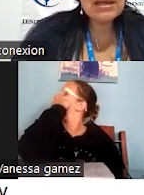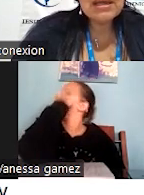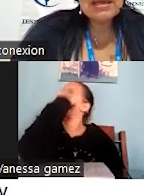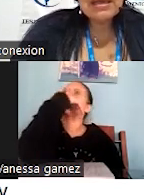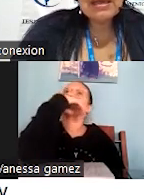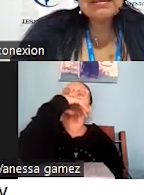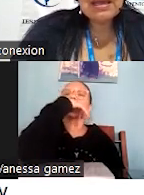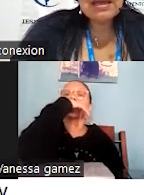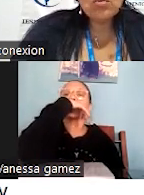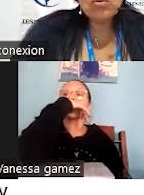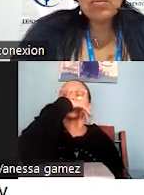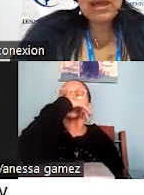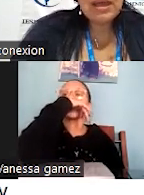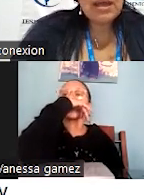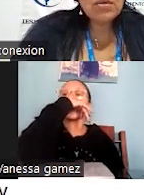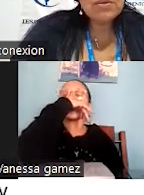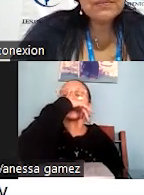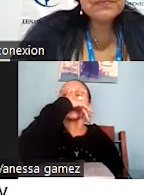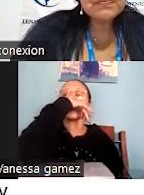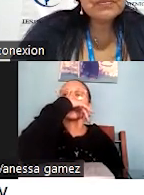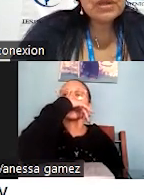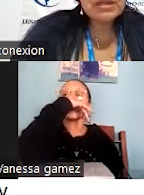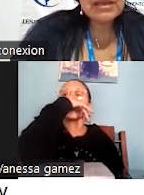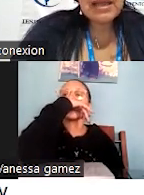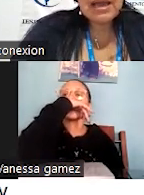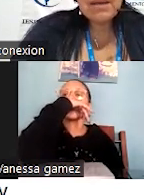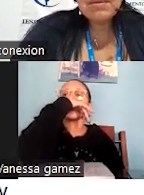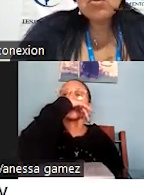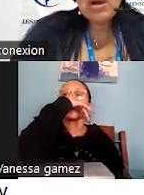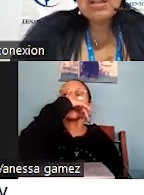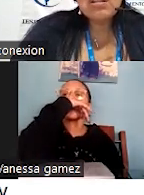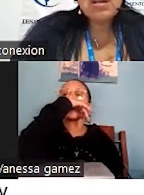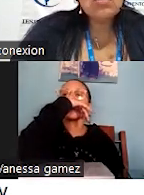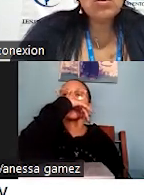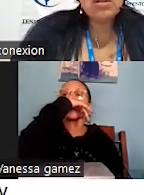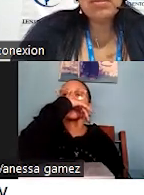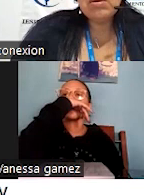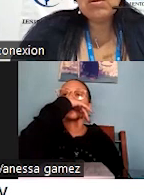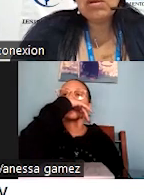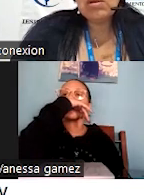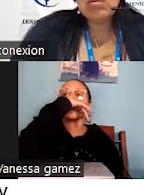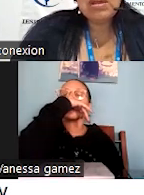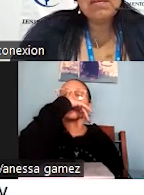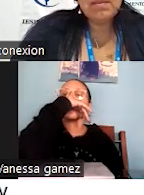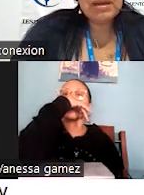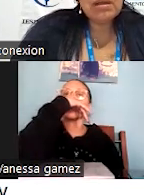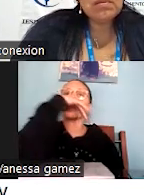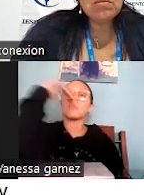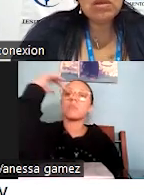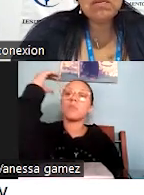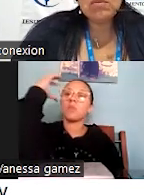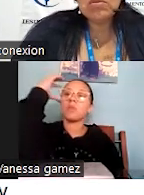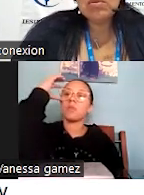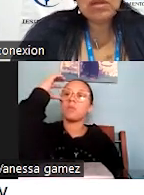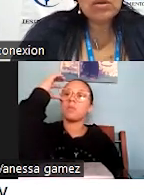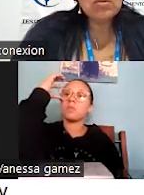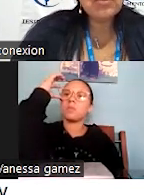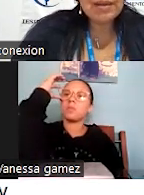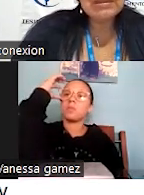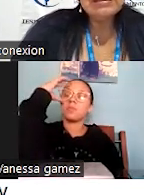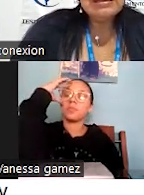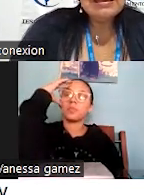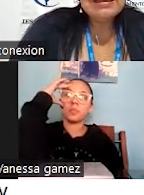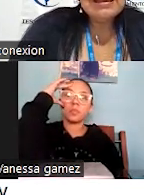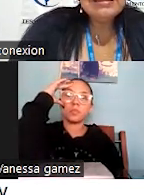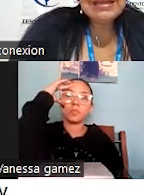resulta que, este, el otro viajero, el que ya es habitual, no, no, antes ha mejorado la comida, ese pan está durísimo, no, tal